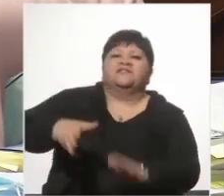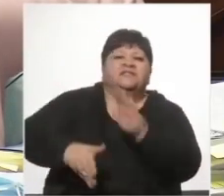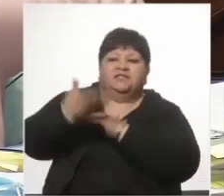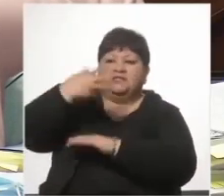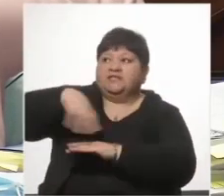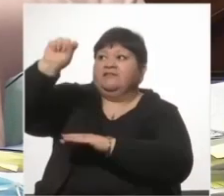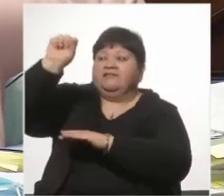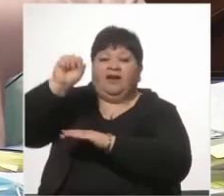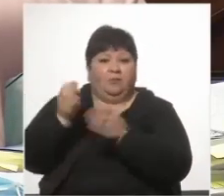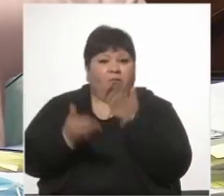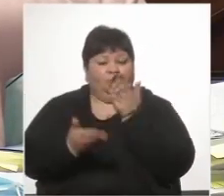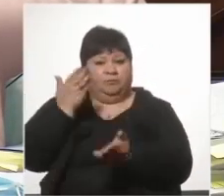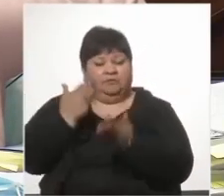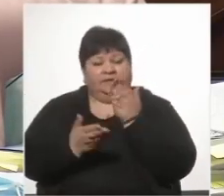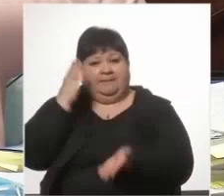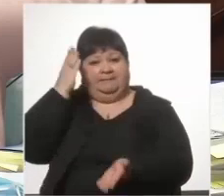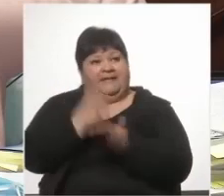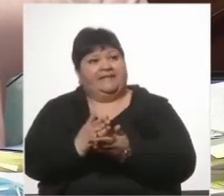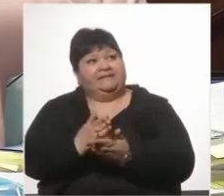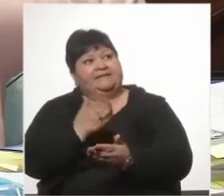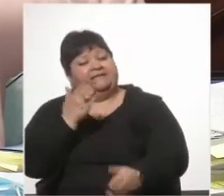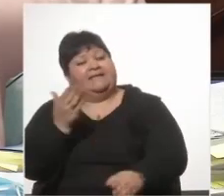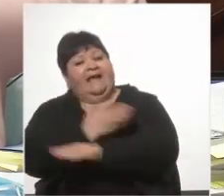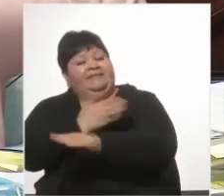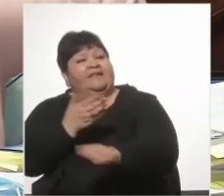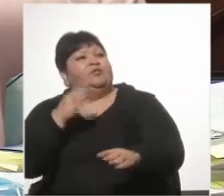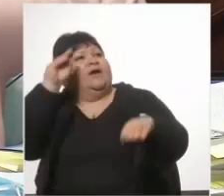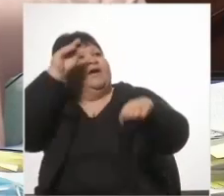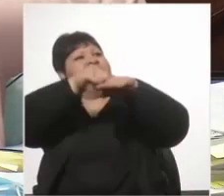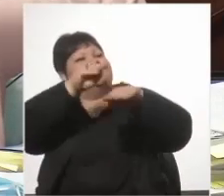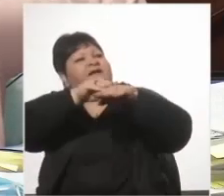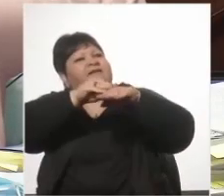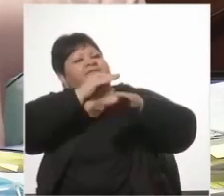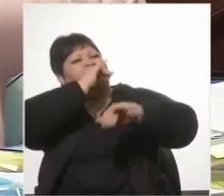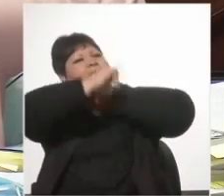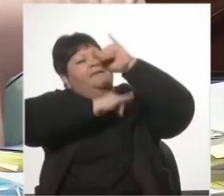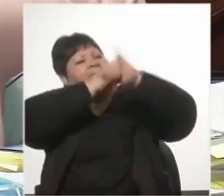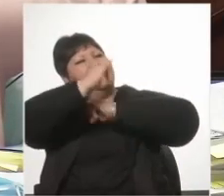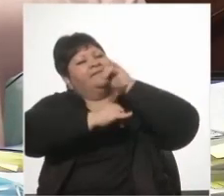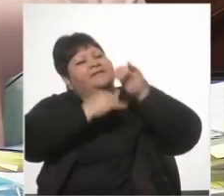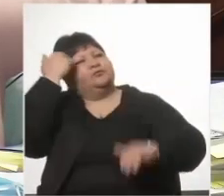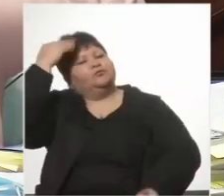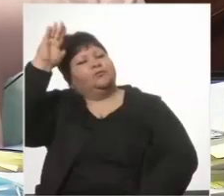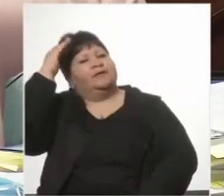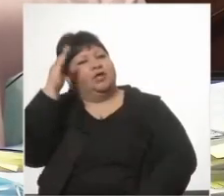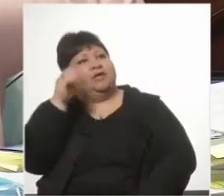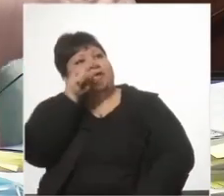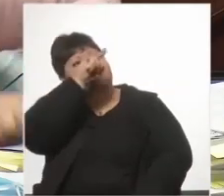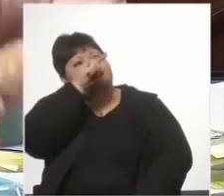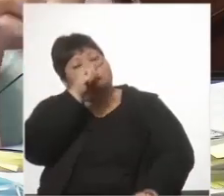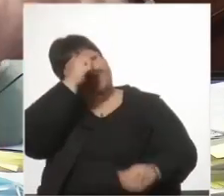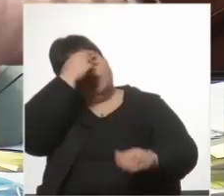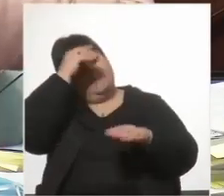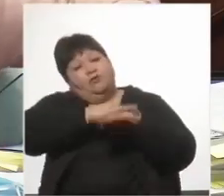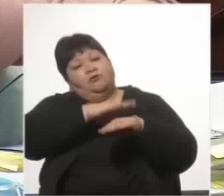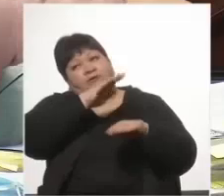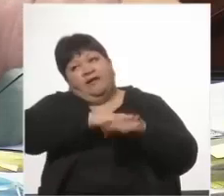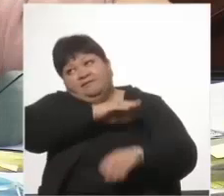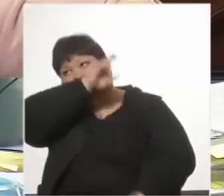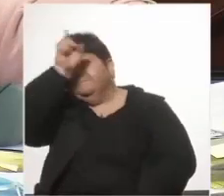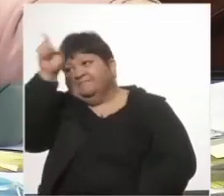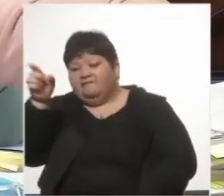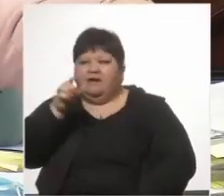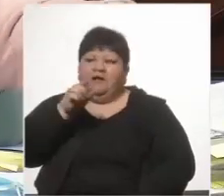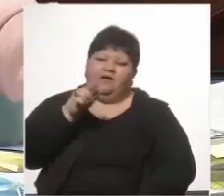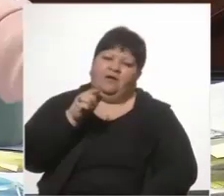si no se lo informaba a sus superiores y sus superiores son los encargados de ir a la justicia penal es más los que